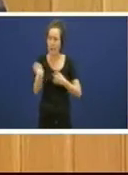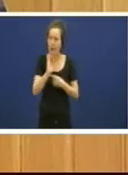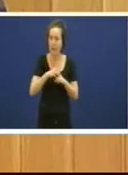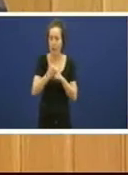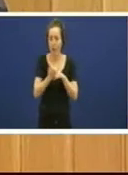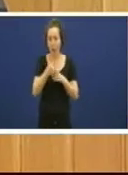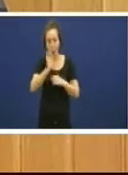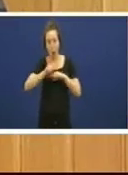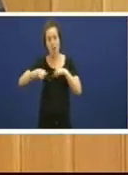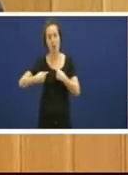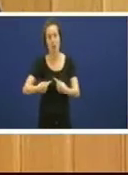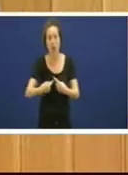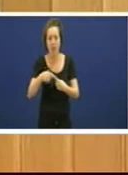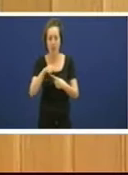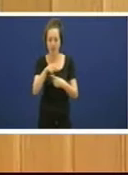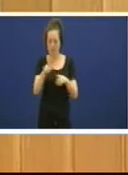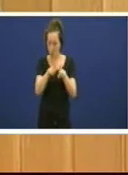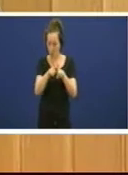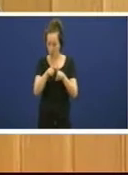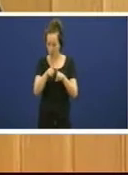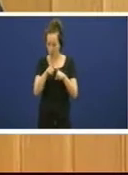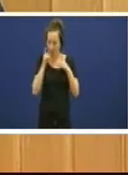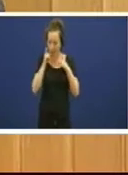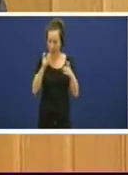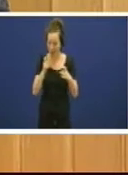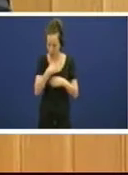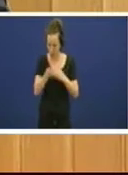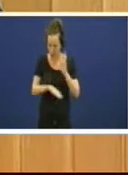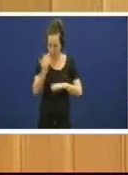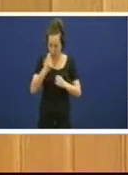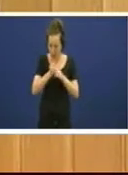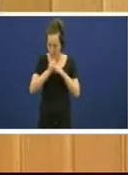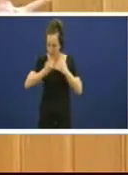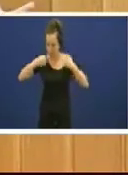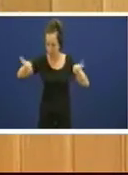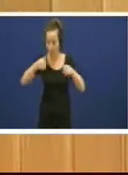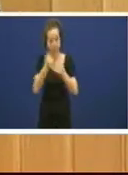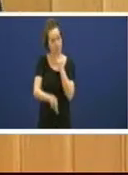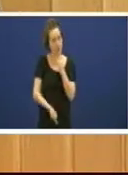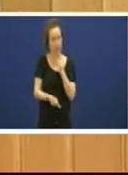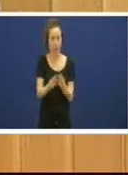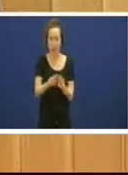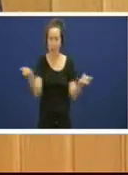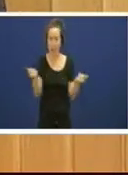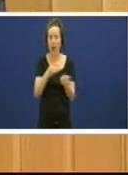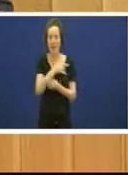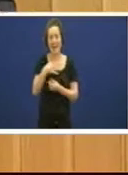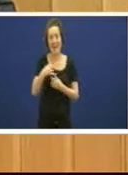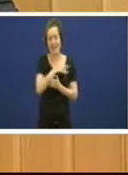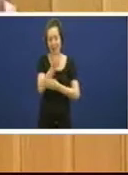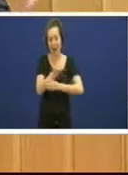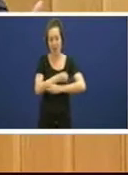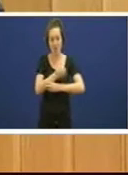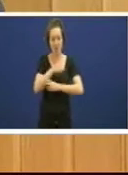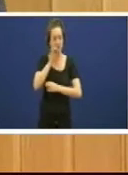desas primeiros movimentos que se estaban a facer que levarían directamente a disolución das caixas da forro galega en entidades neste caso